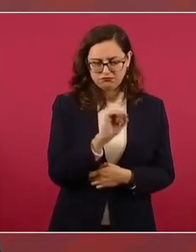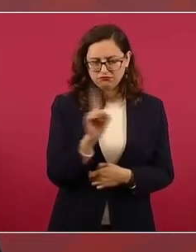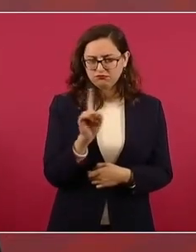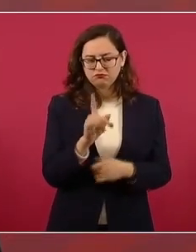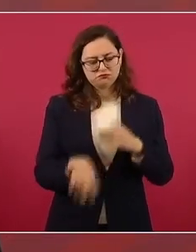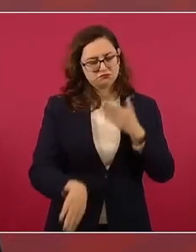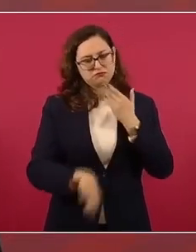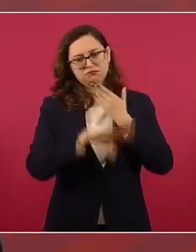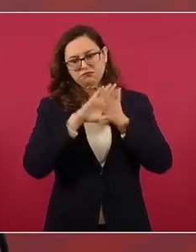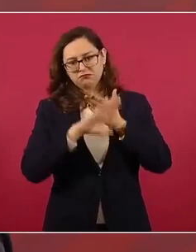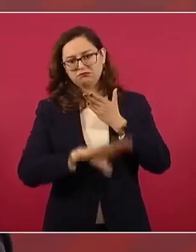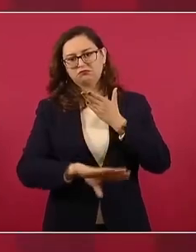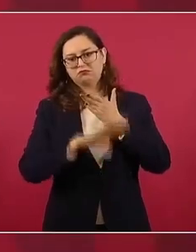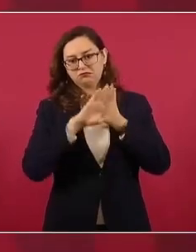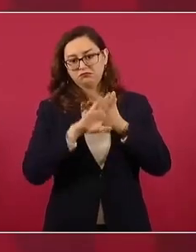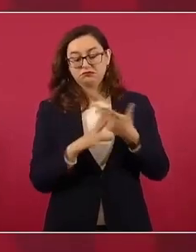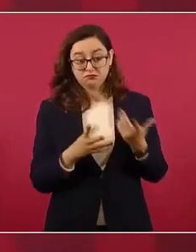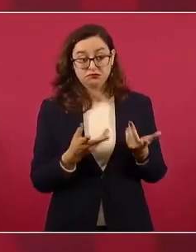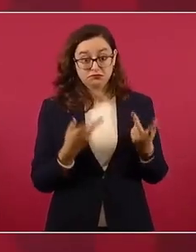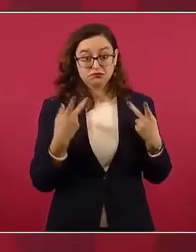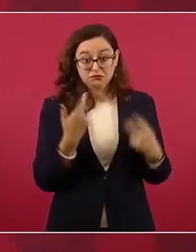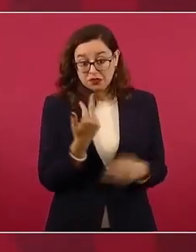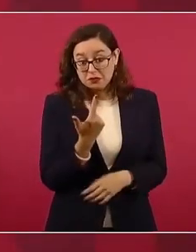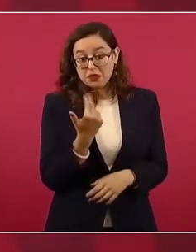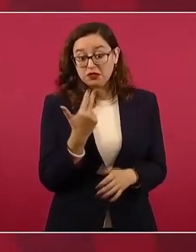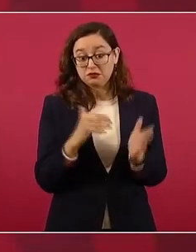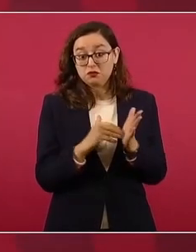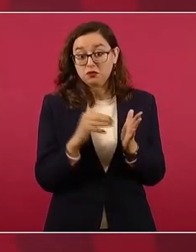queremos tenerlos, pero es muchísima gente.